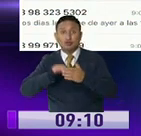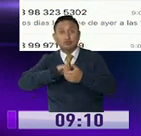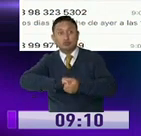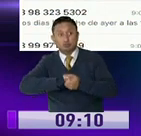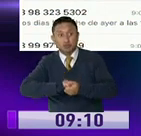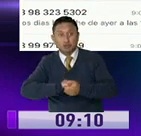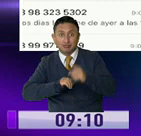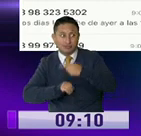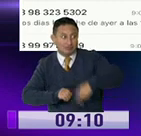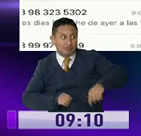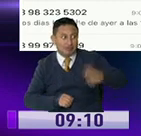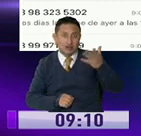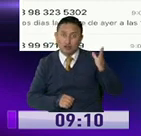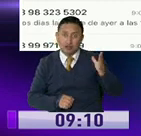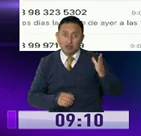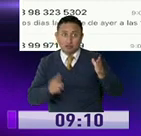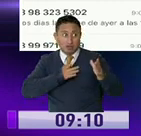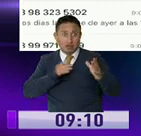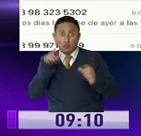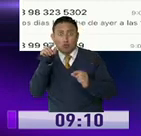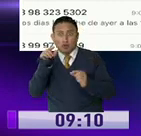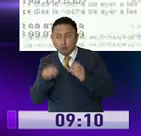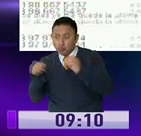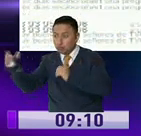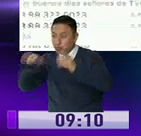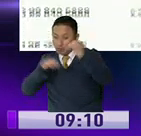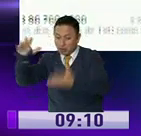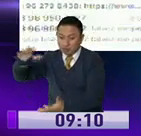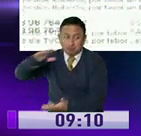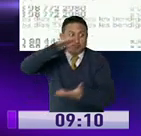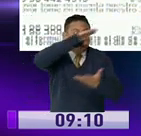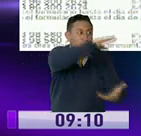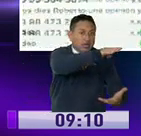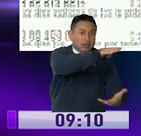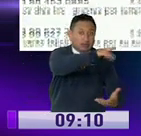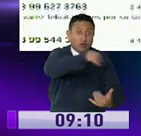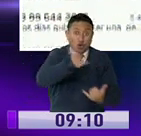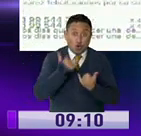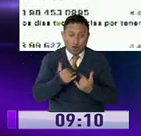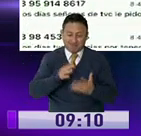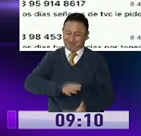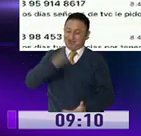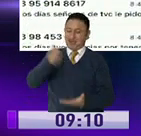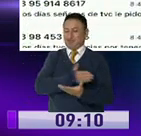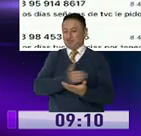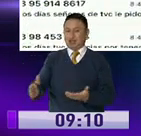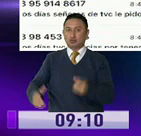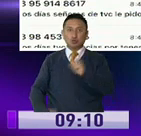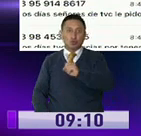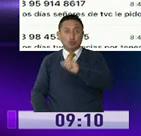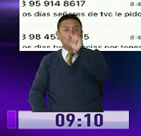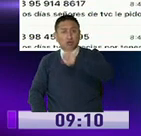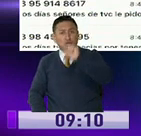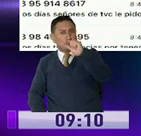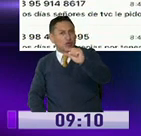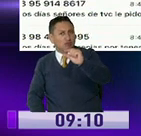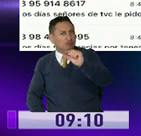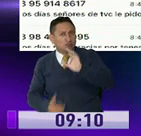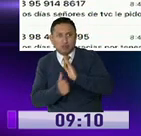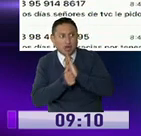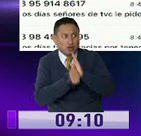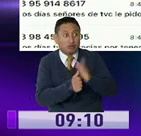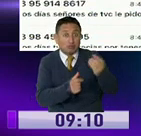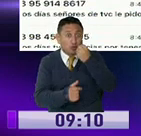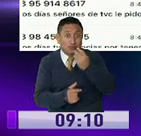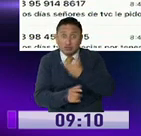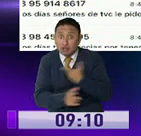Si alguien, alguien no tiene, ya, ayudemos. ayudarle. Yo sé que a nadie le sobra en ese momento, pero sí, se puede ayudar con algo. sea, el chico dice que no